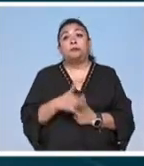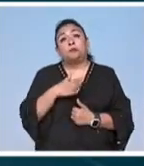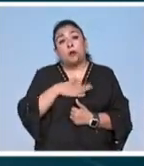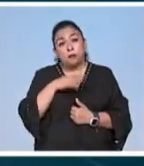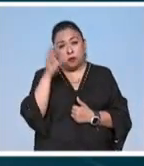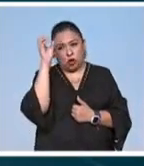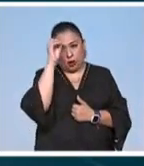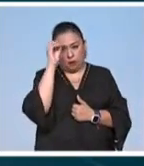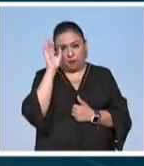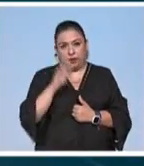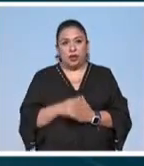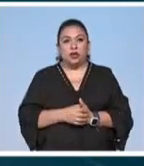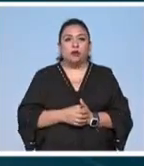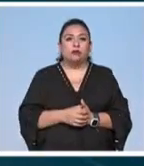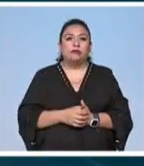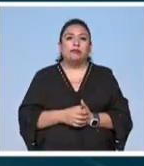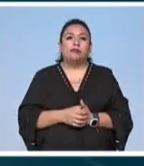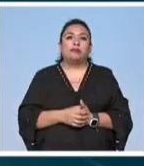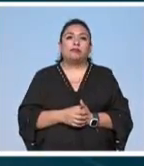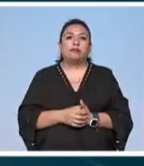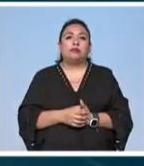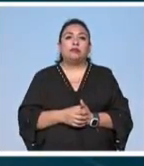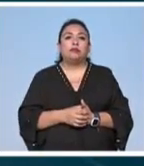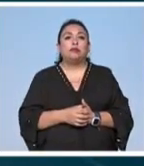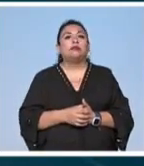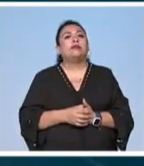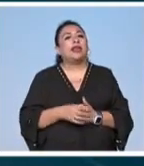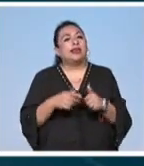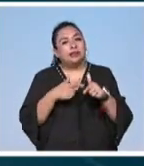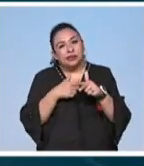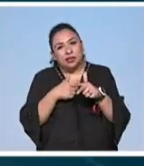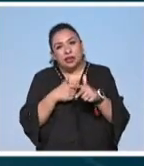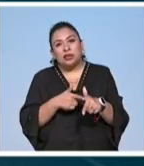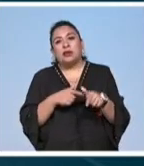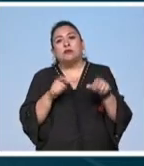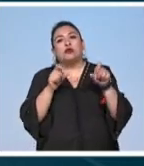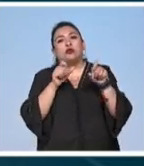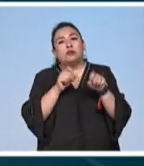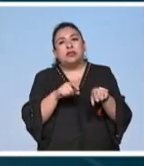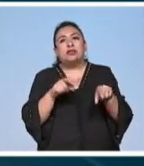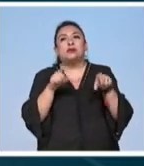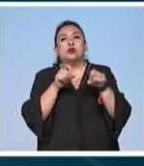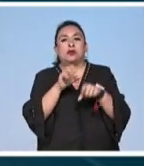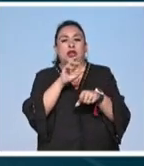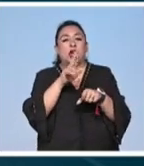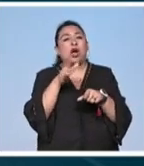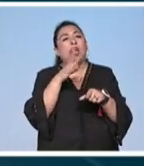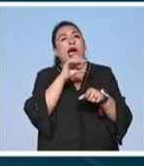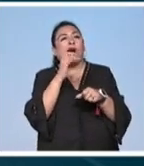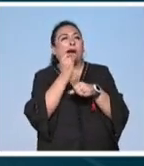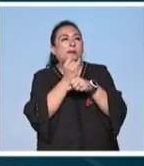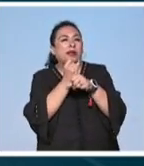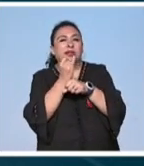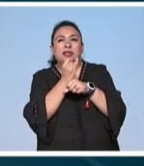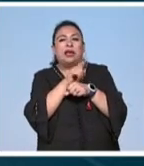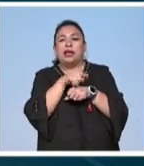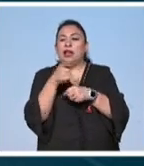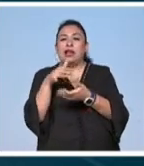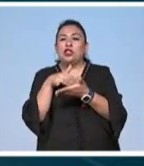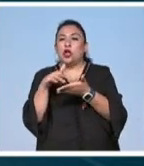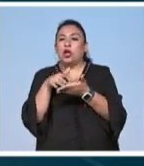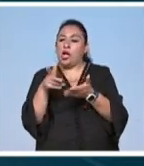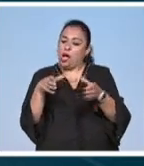que mientras sigamos encajonando la crónica en la reportería y no en la